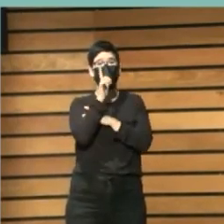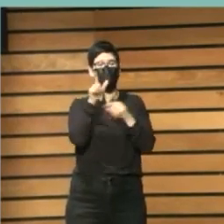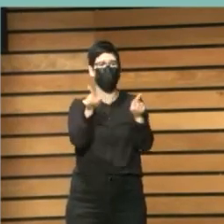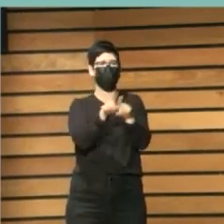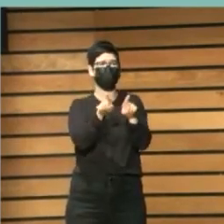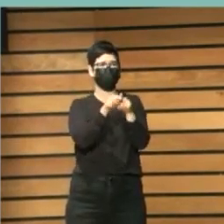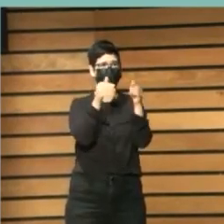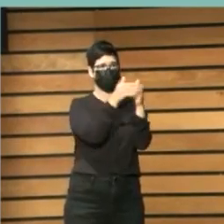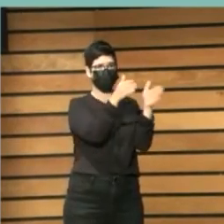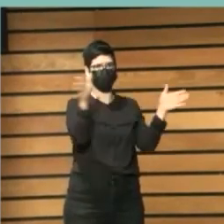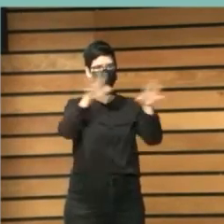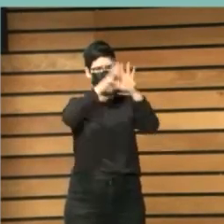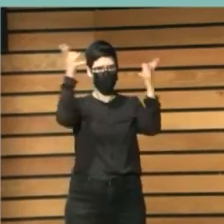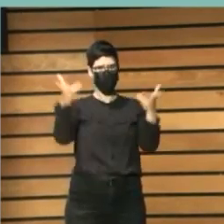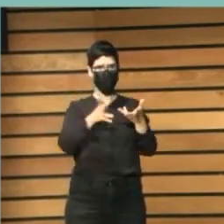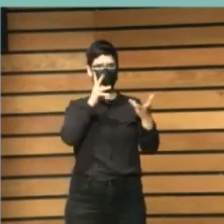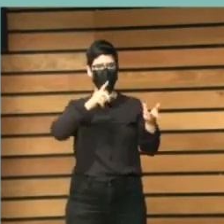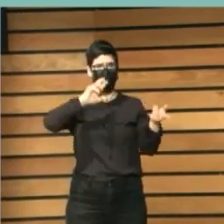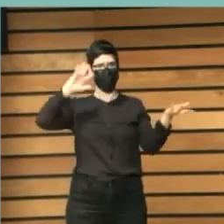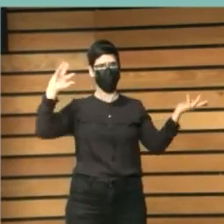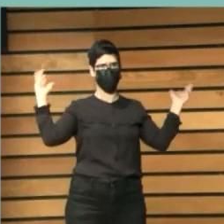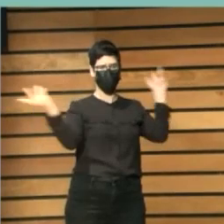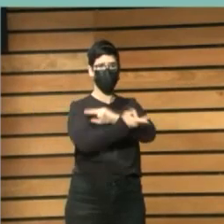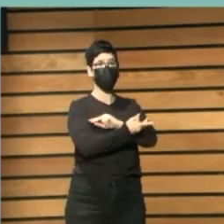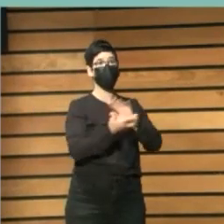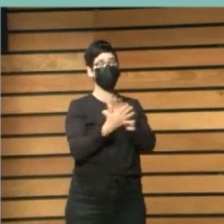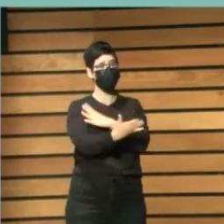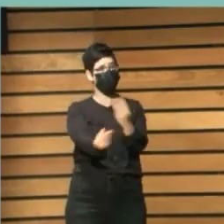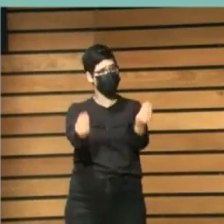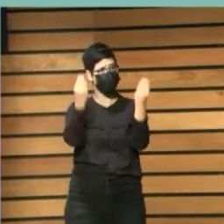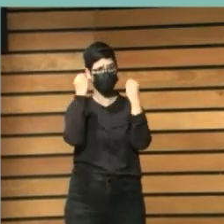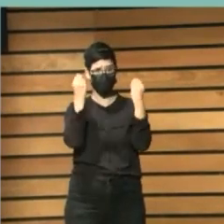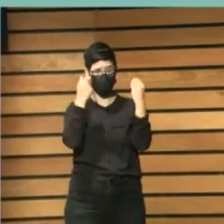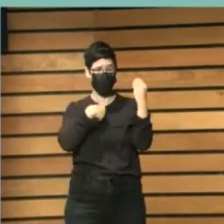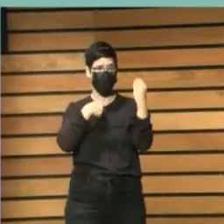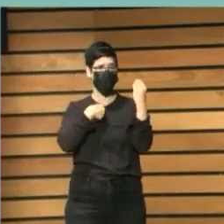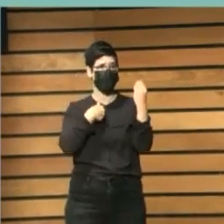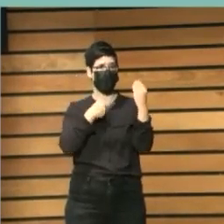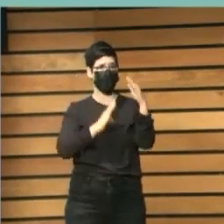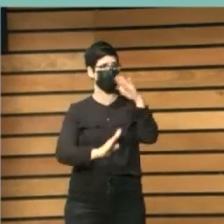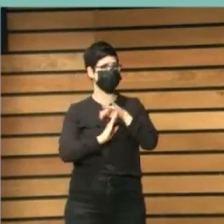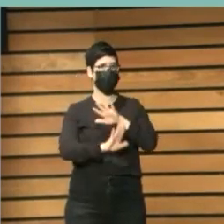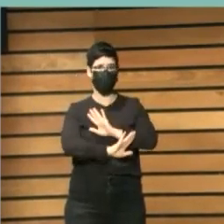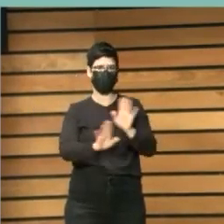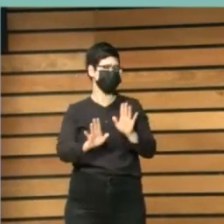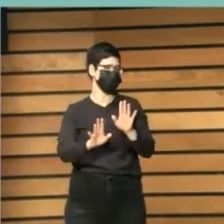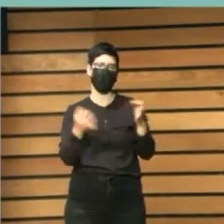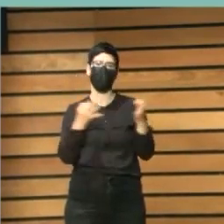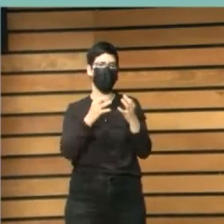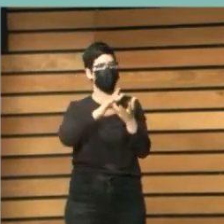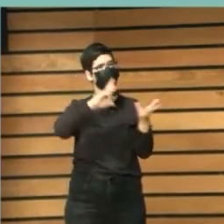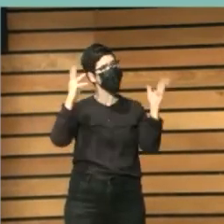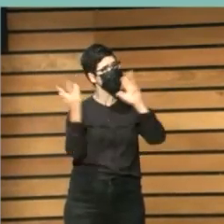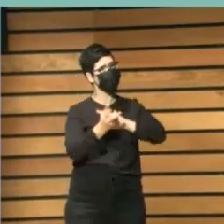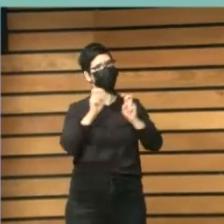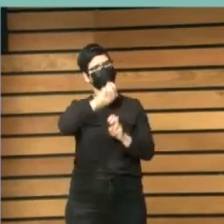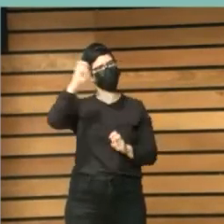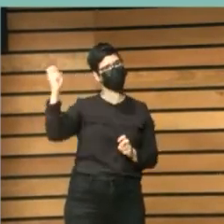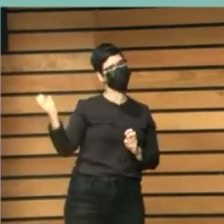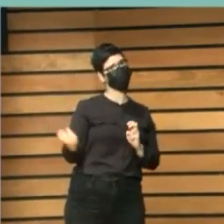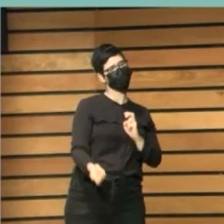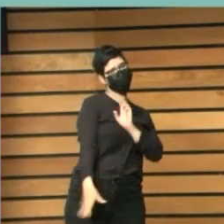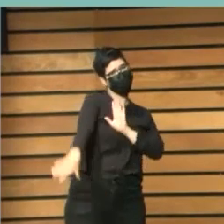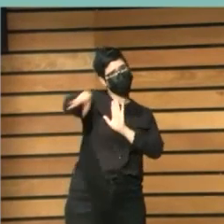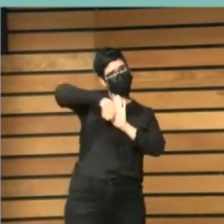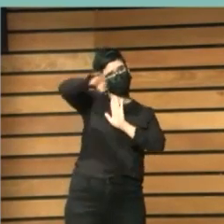complejidad de la lectura, nuestra formación también se tiene que diversificar. ¿Qué